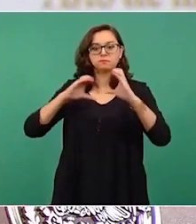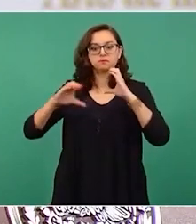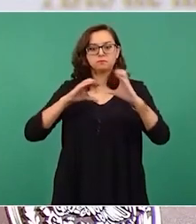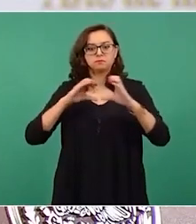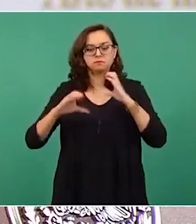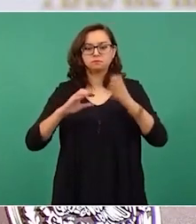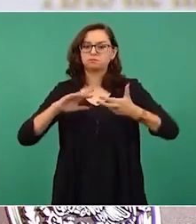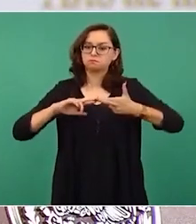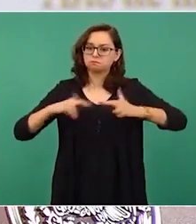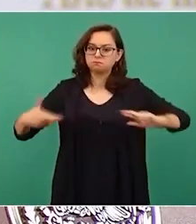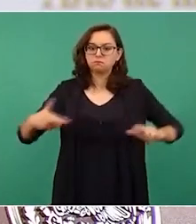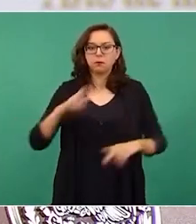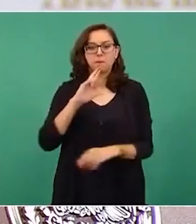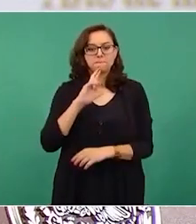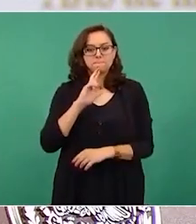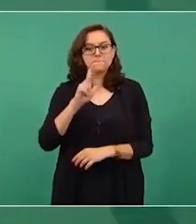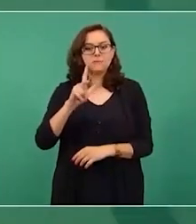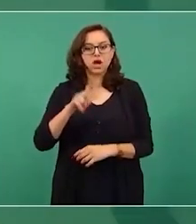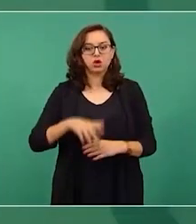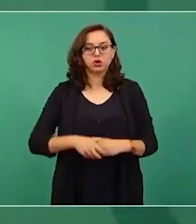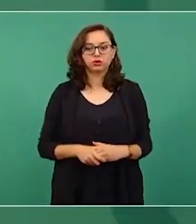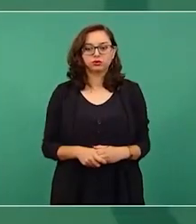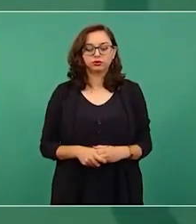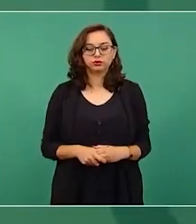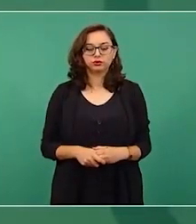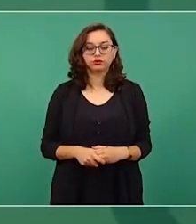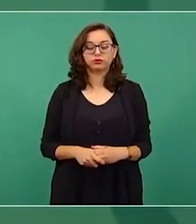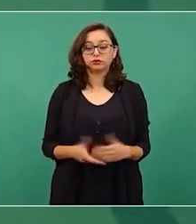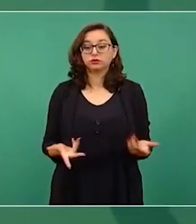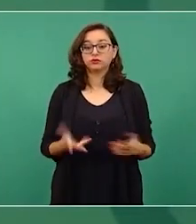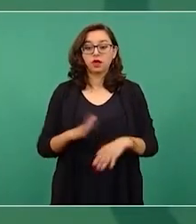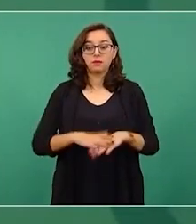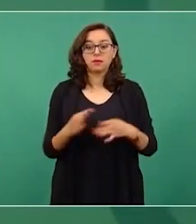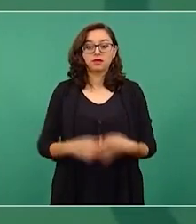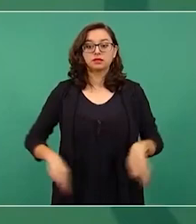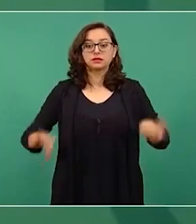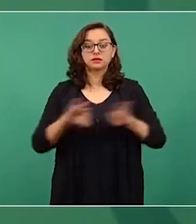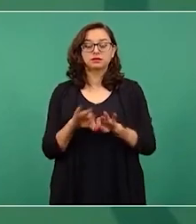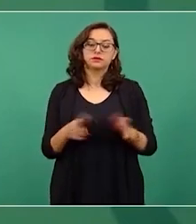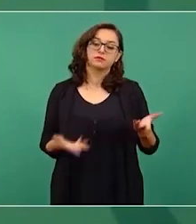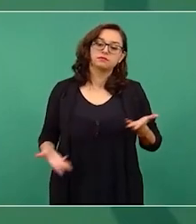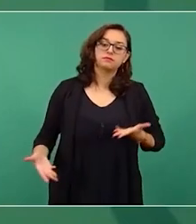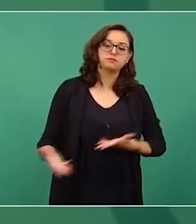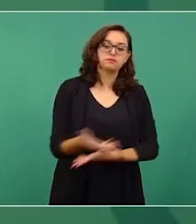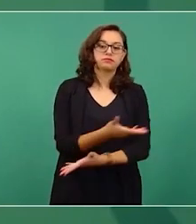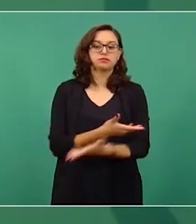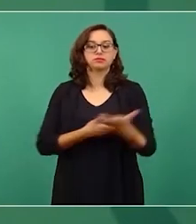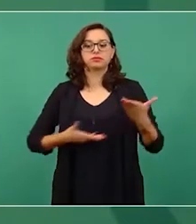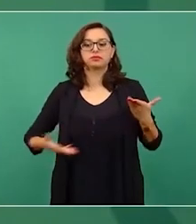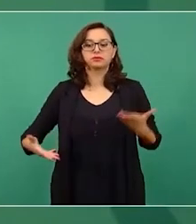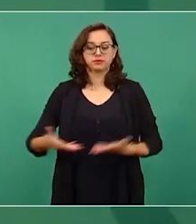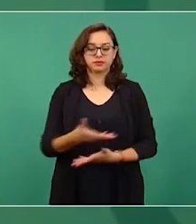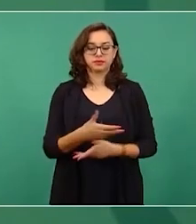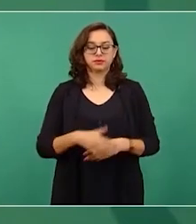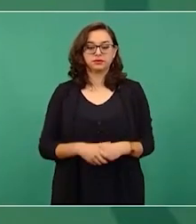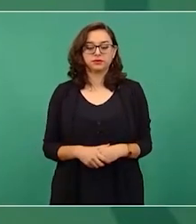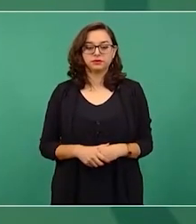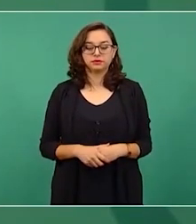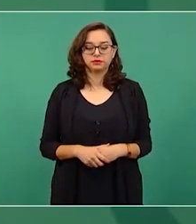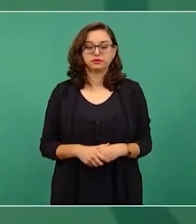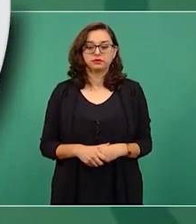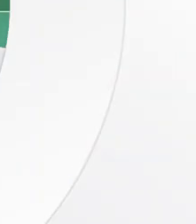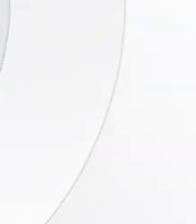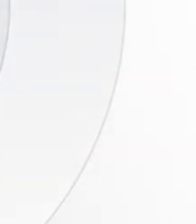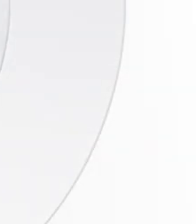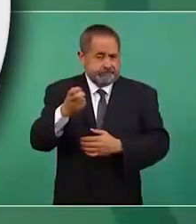mejorar las relaciones sobre todo para que haya cooperación o continúe la